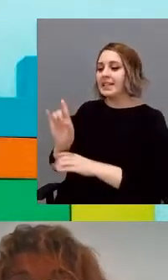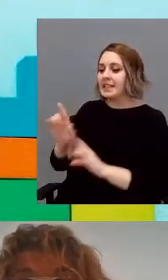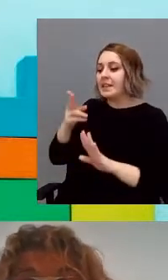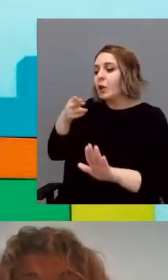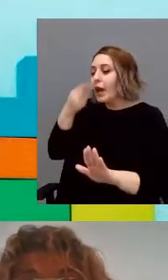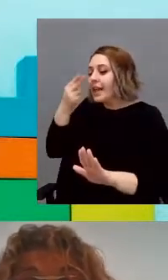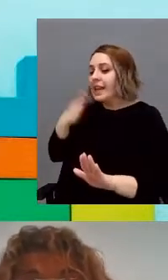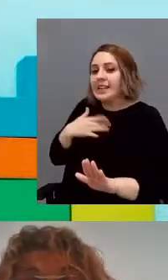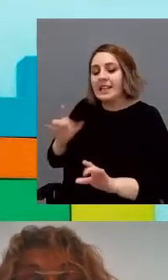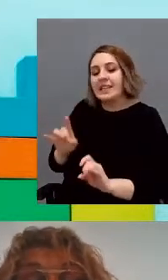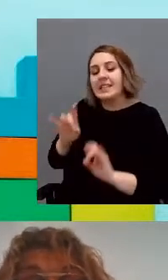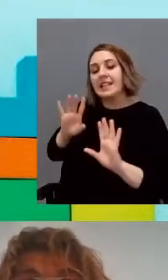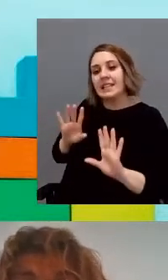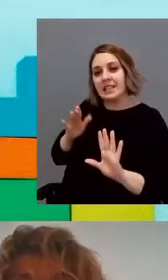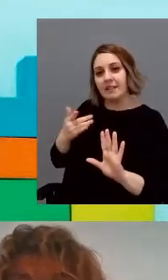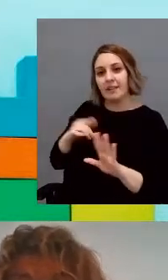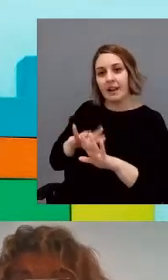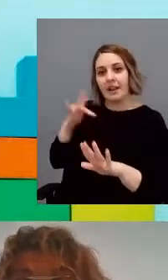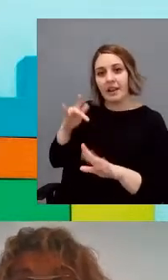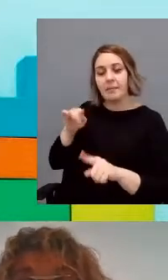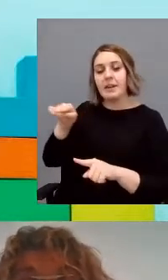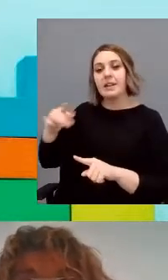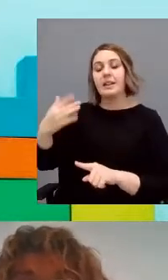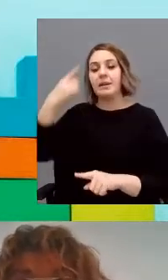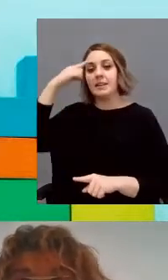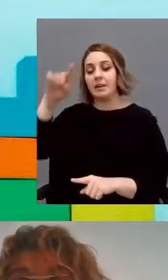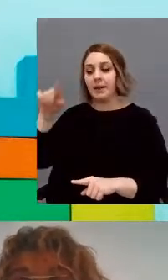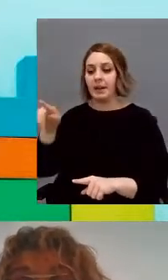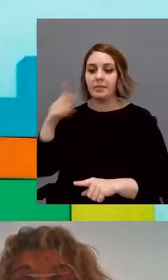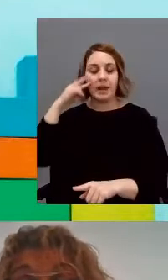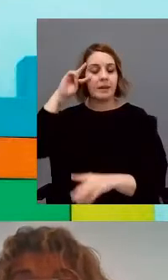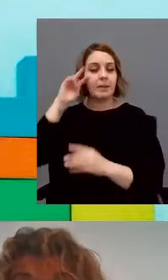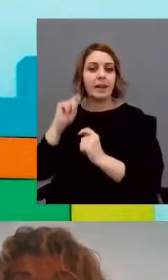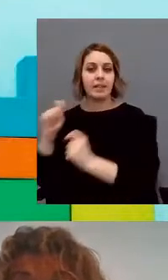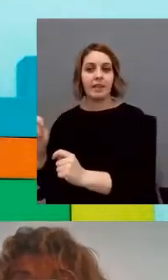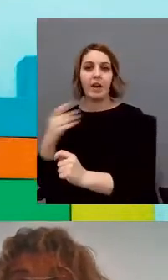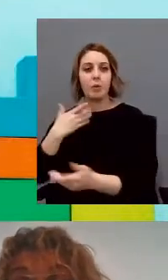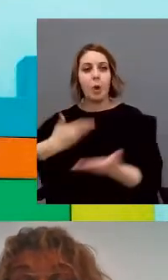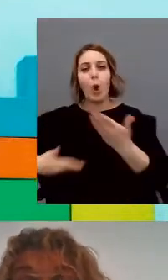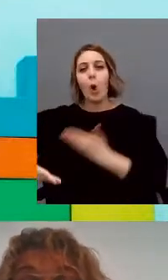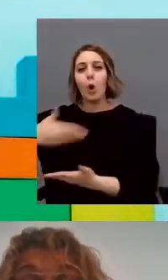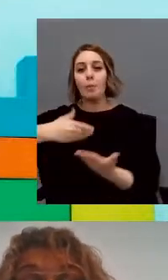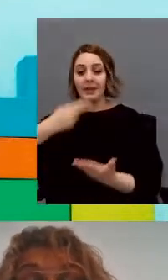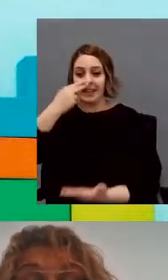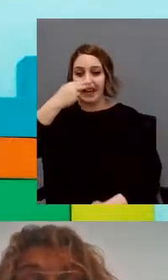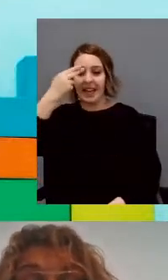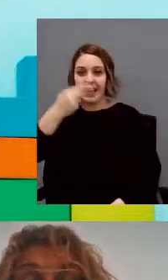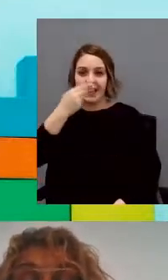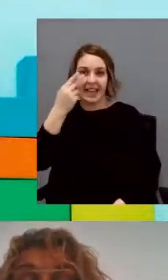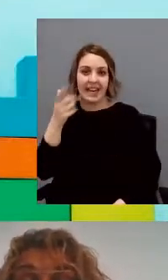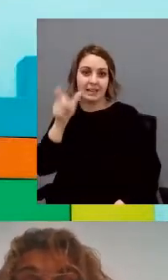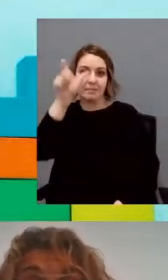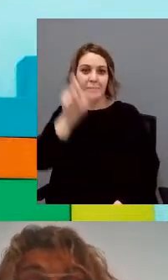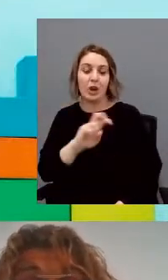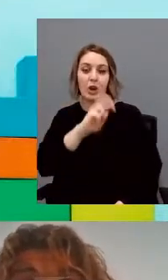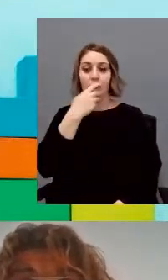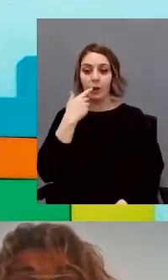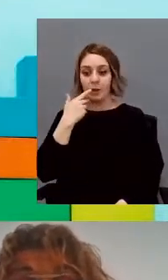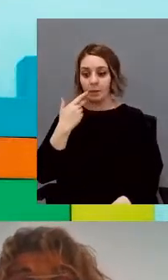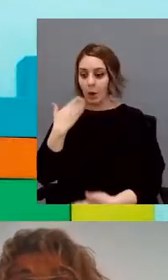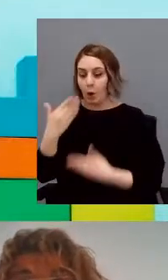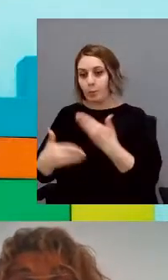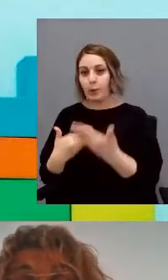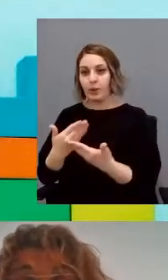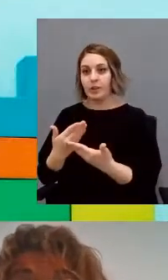y proporcionar al niño con TEA la experiencia de interactuar y compartir un interés con otra persona como un proceso, sobre todo,